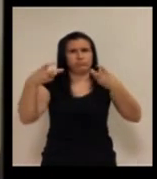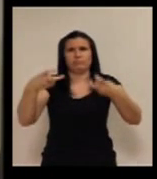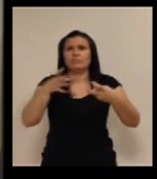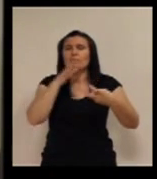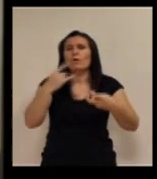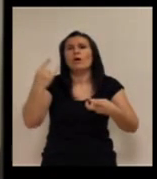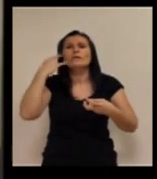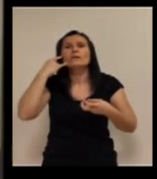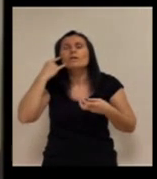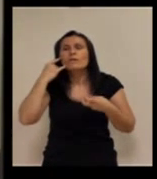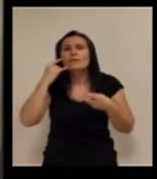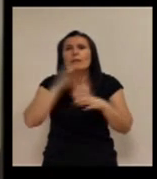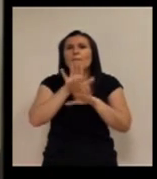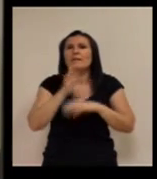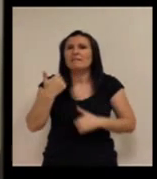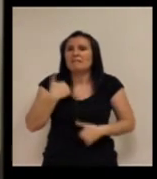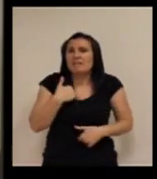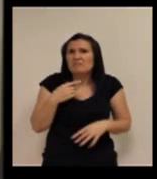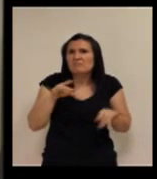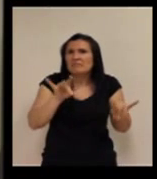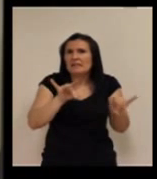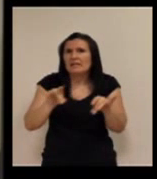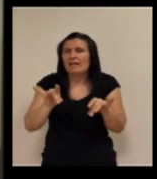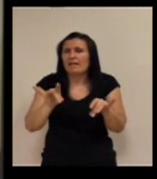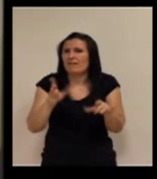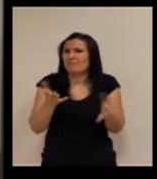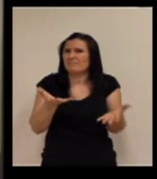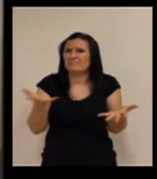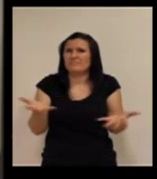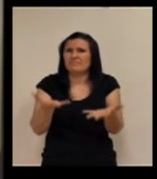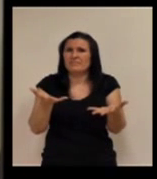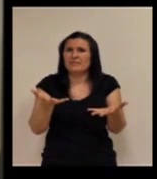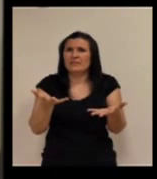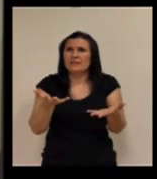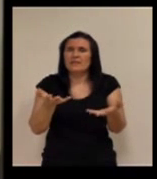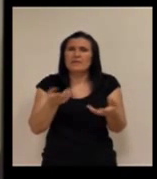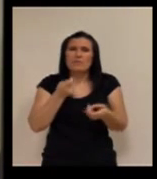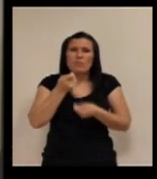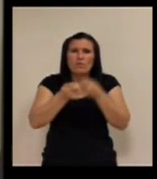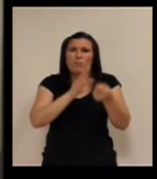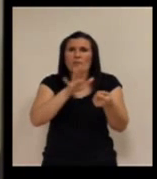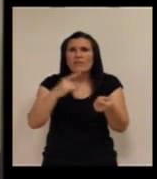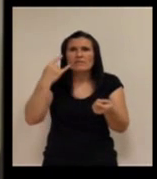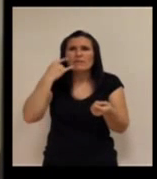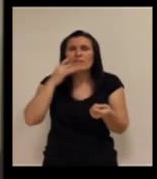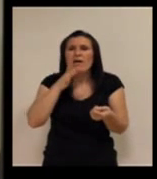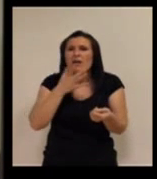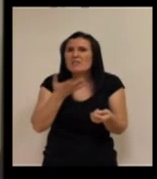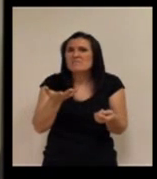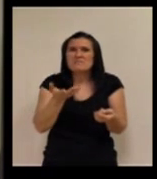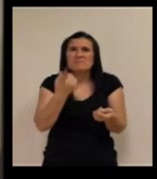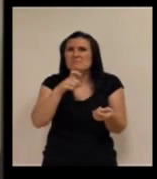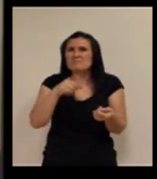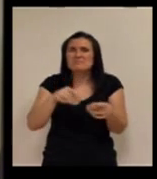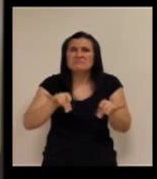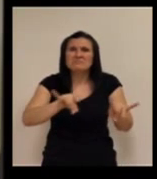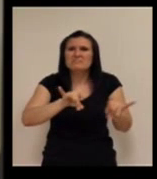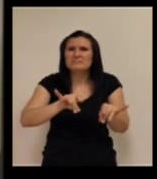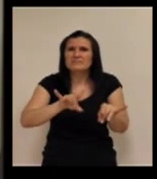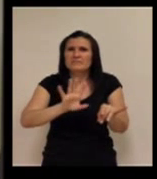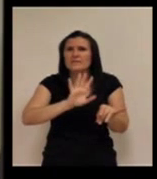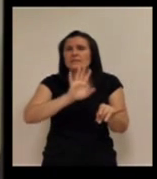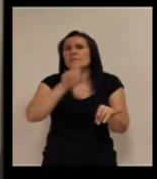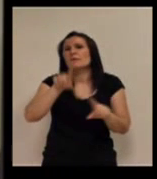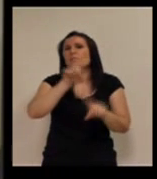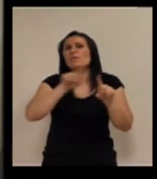fija, pues parece que ahora ya pinta poco. Cada vez pinta menos. La llave la tienen los proveedores de